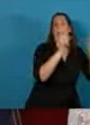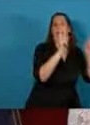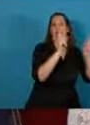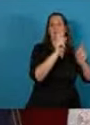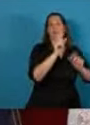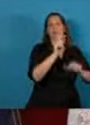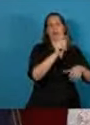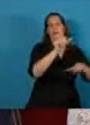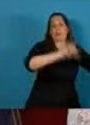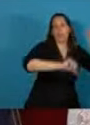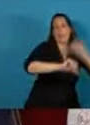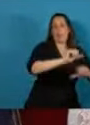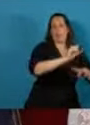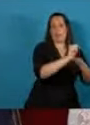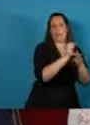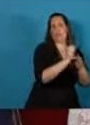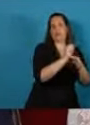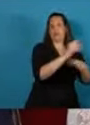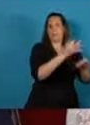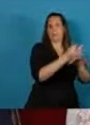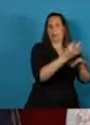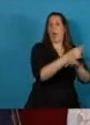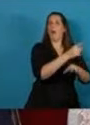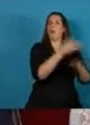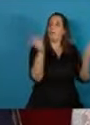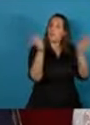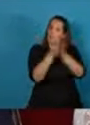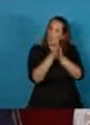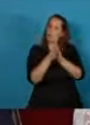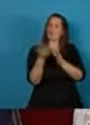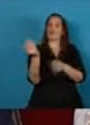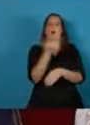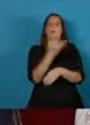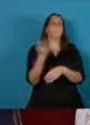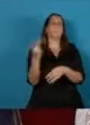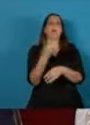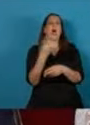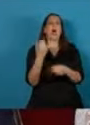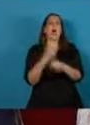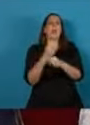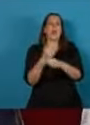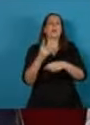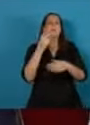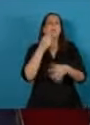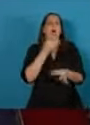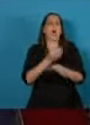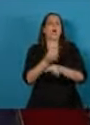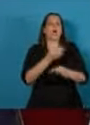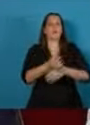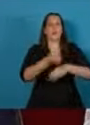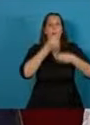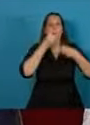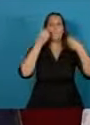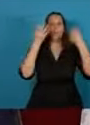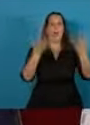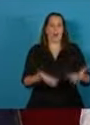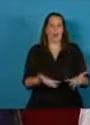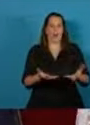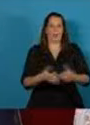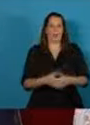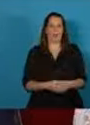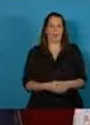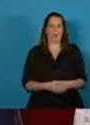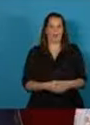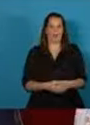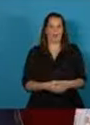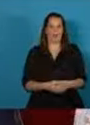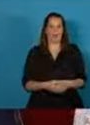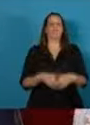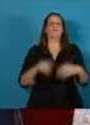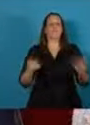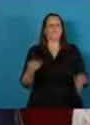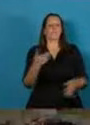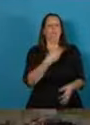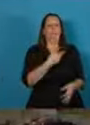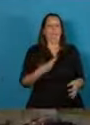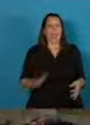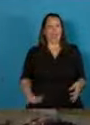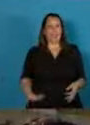expertos en educación bajo la consigna de mejorar la calidad educativa el sistema de medios del estado